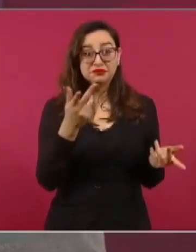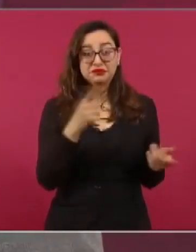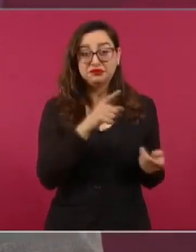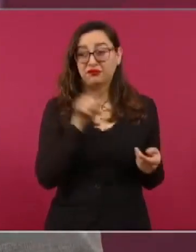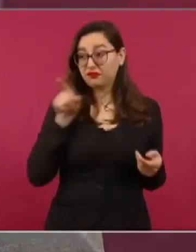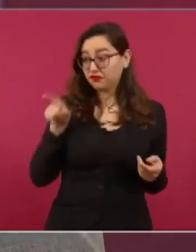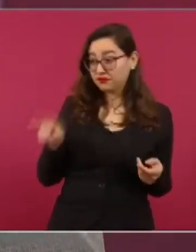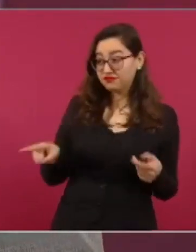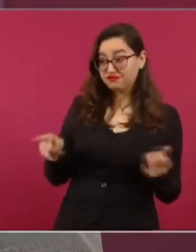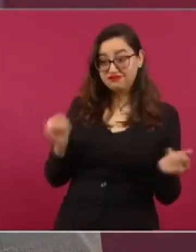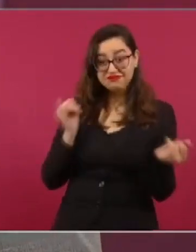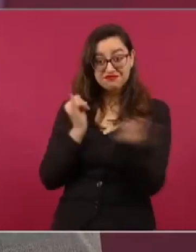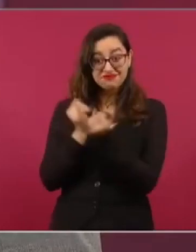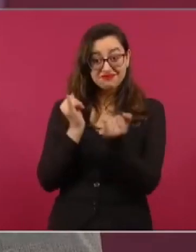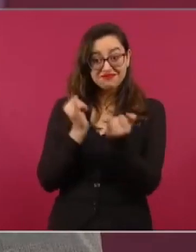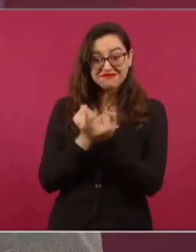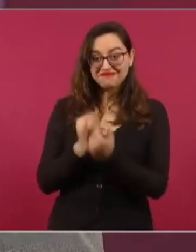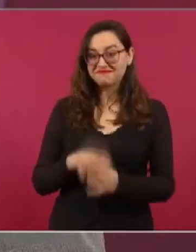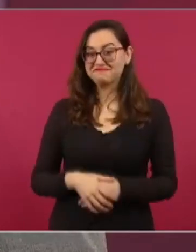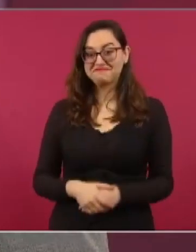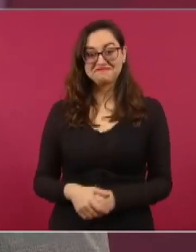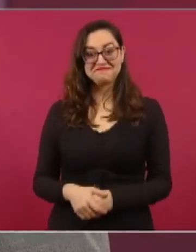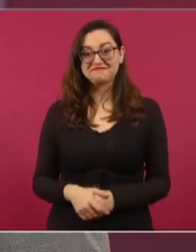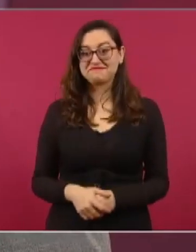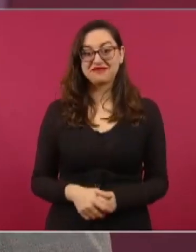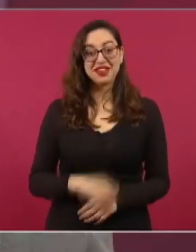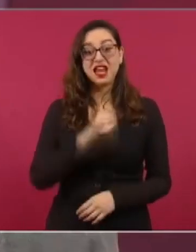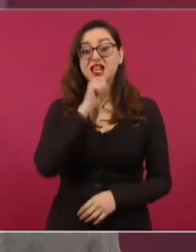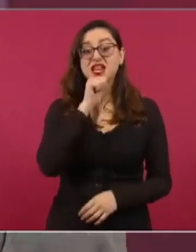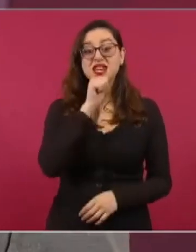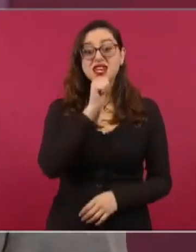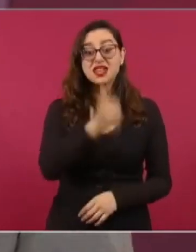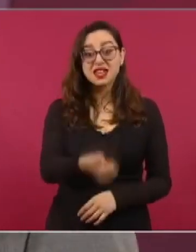que ver políticos de viejo cuño, nada los políticos